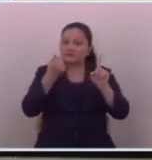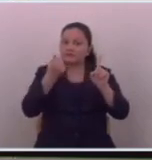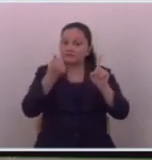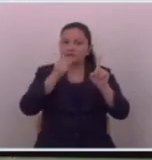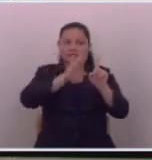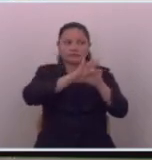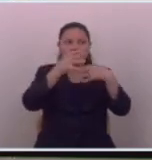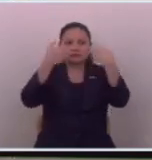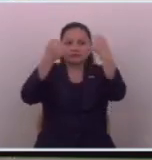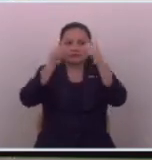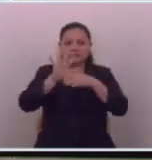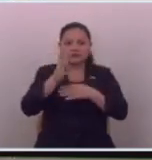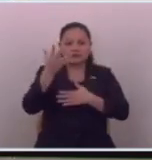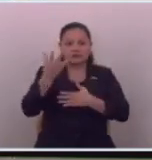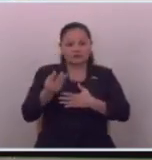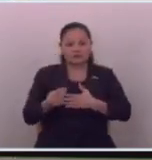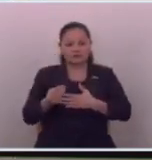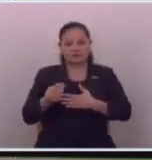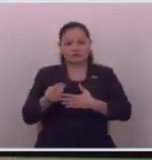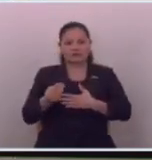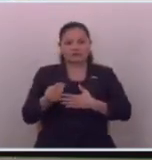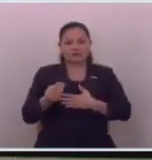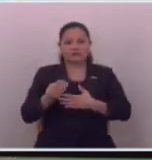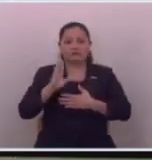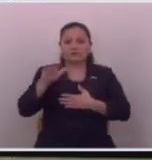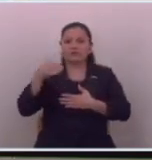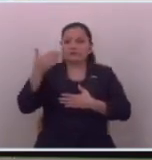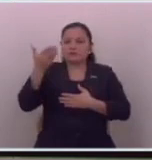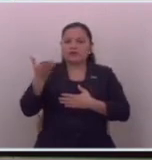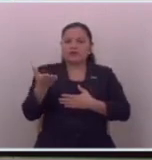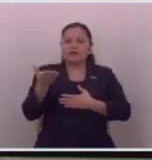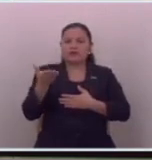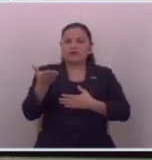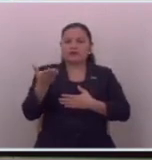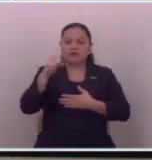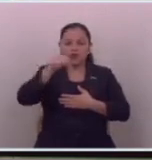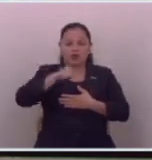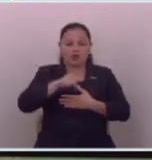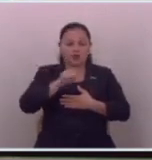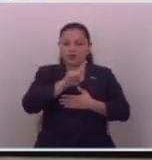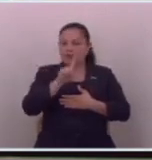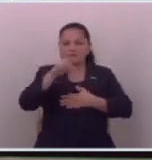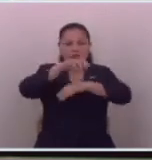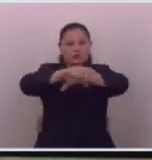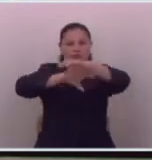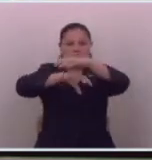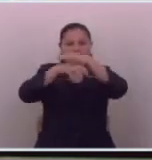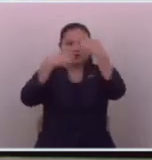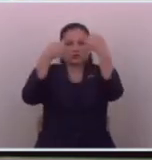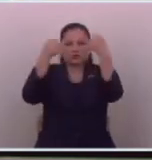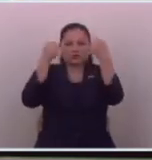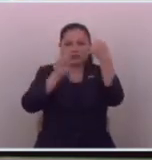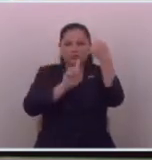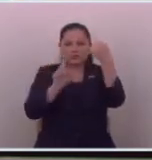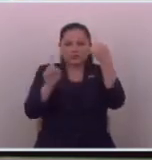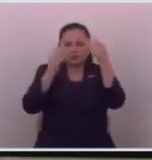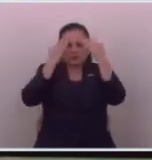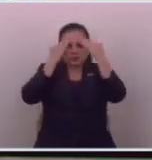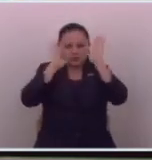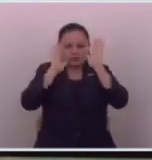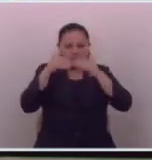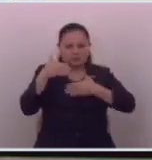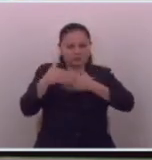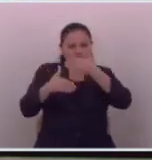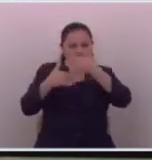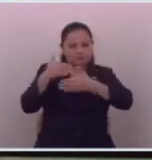estuvo detenido cinco días y luego y hoy ya hoy por hoy ya no está detenido pues no sé cómo será el